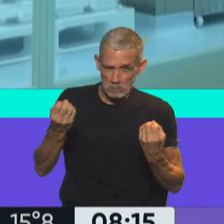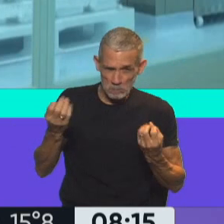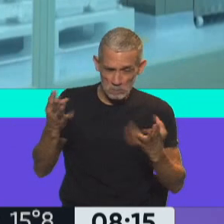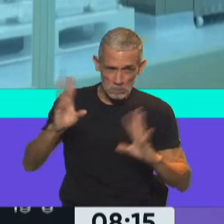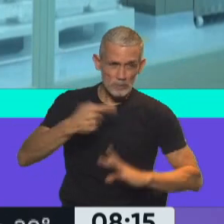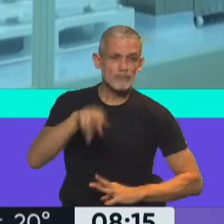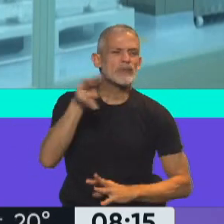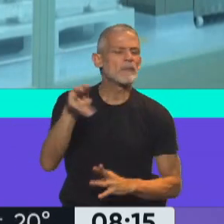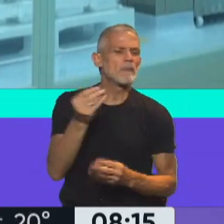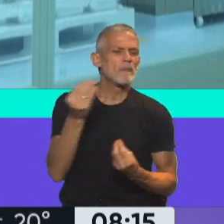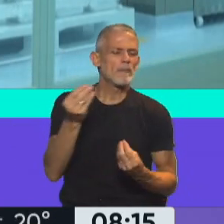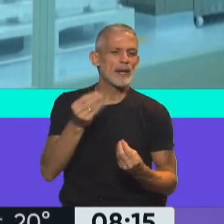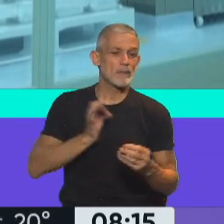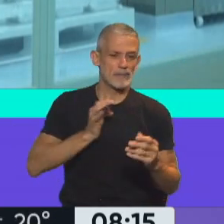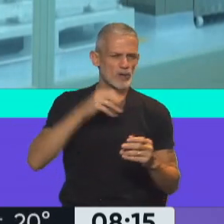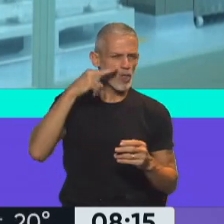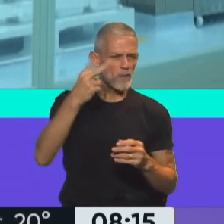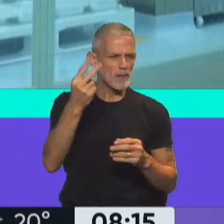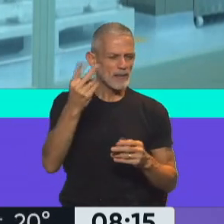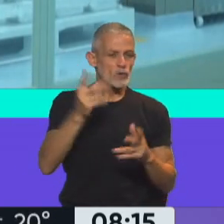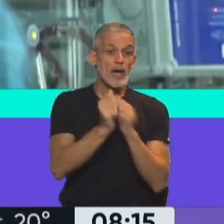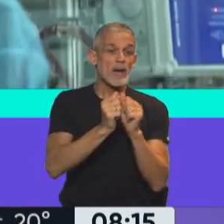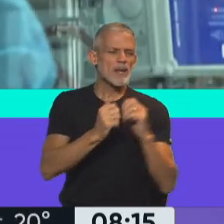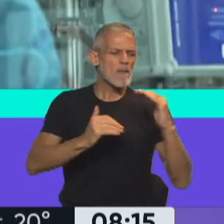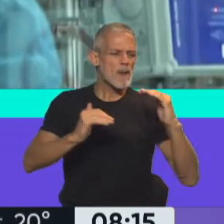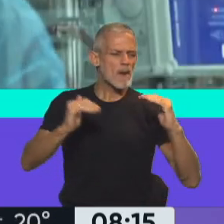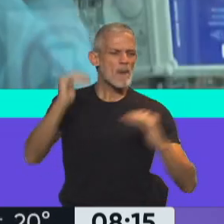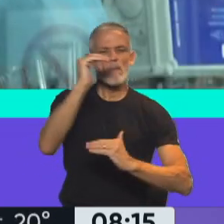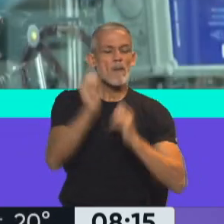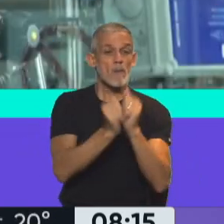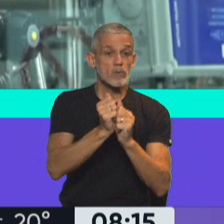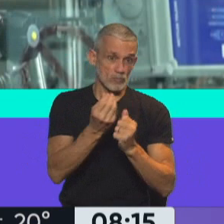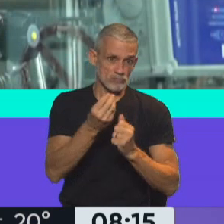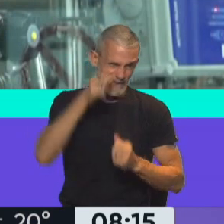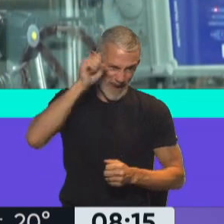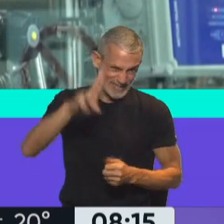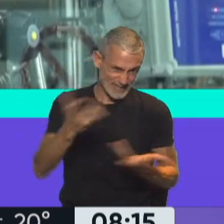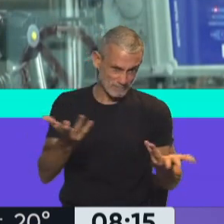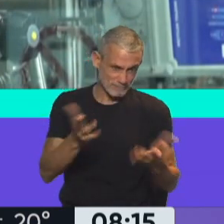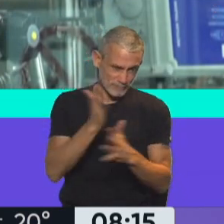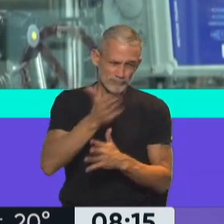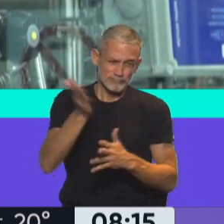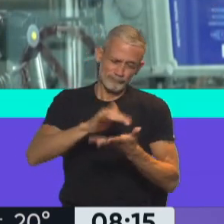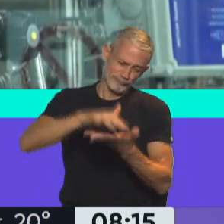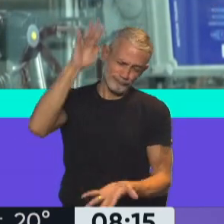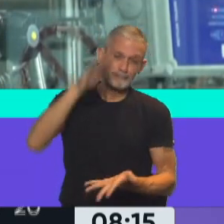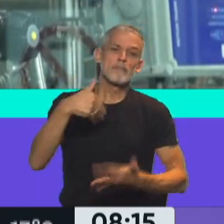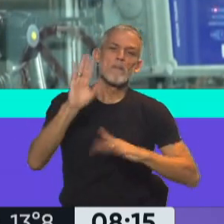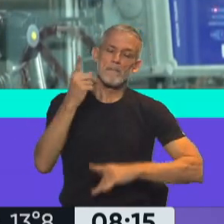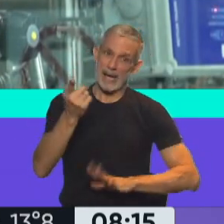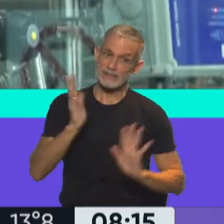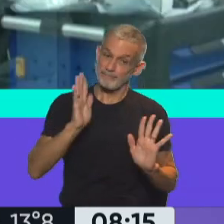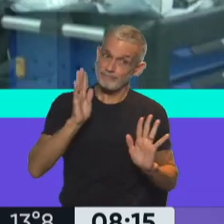uno ve para el 2021, la empresa que más vacunas habrá producido es Pfizer. O sea que hay un punto en el mercado